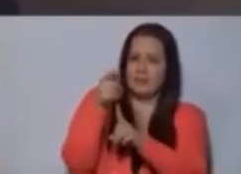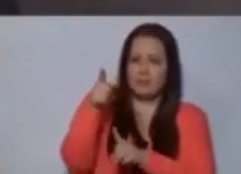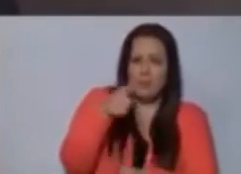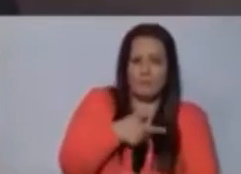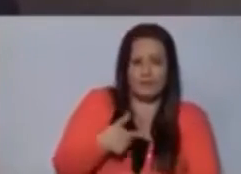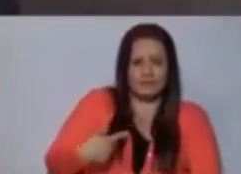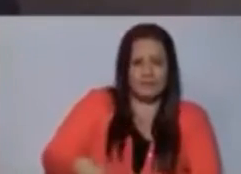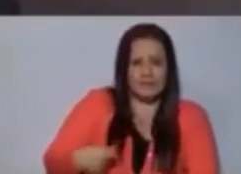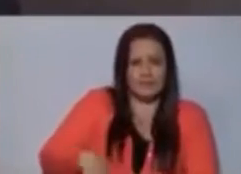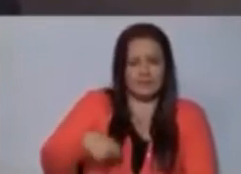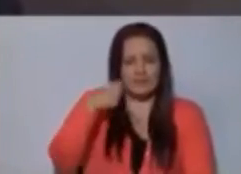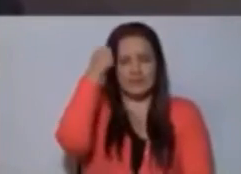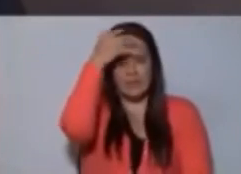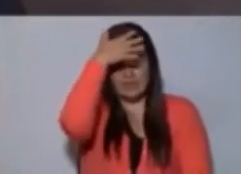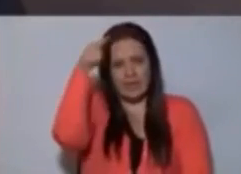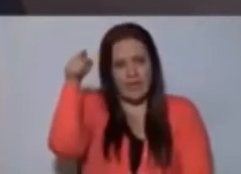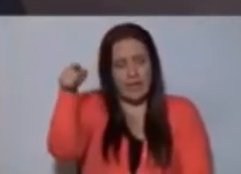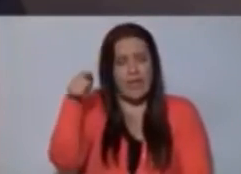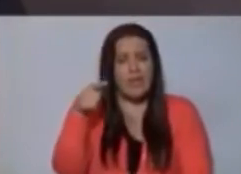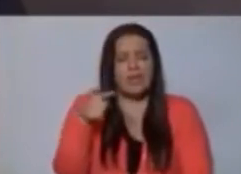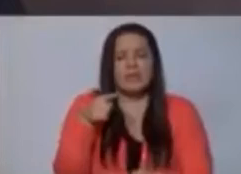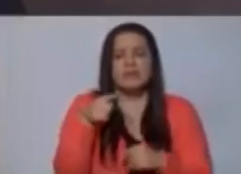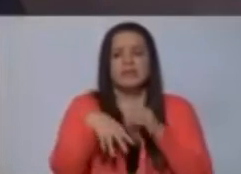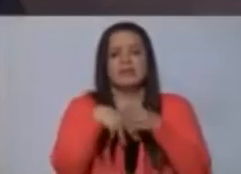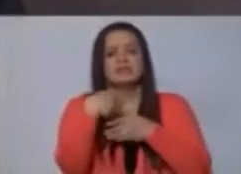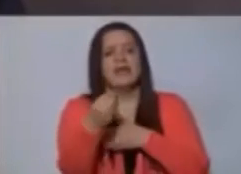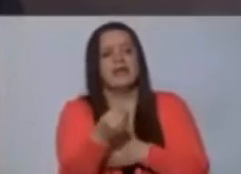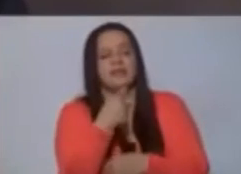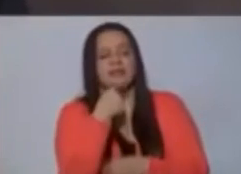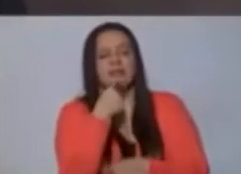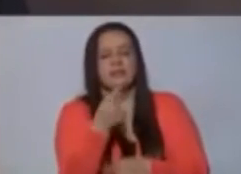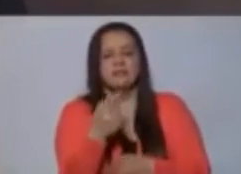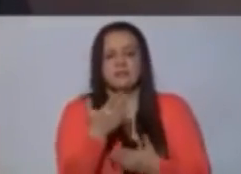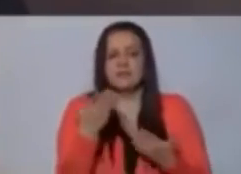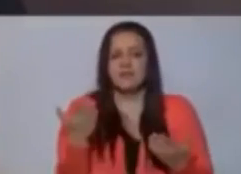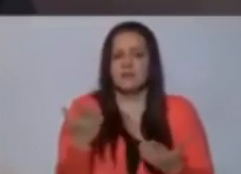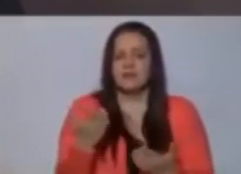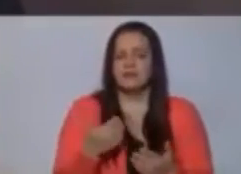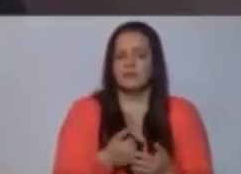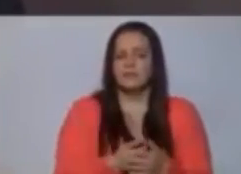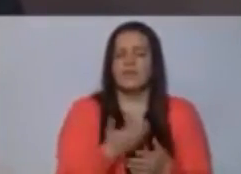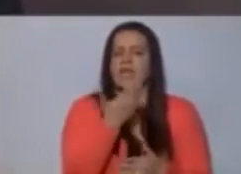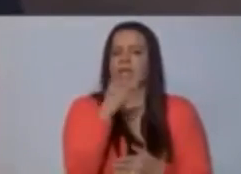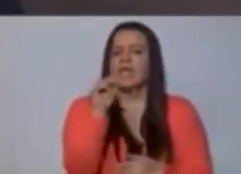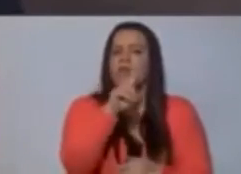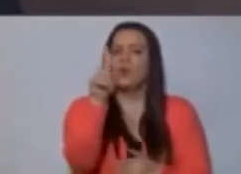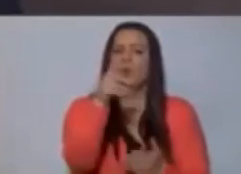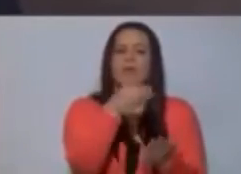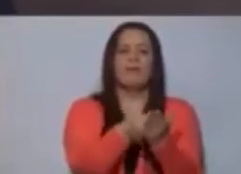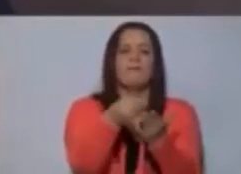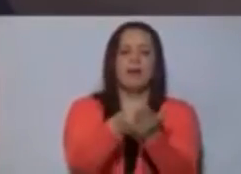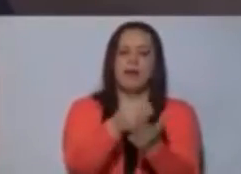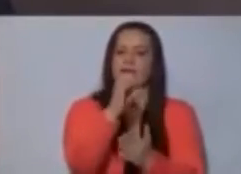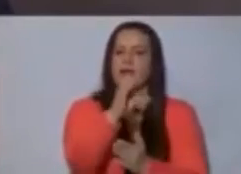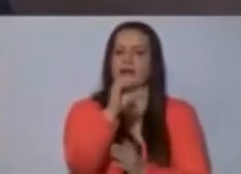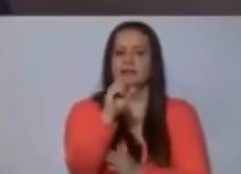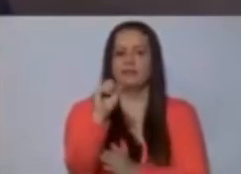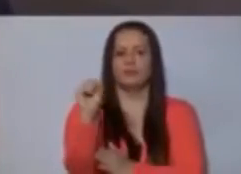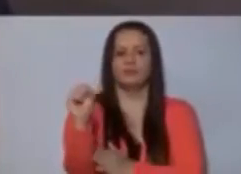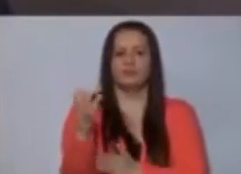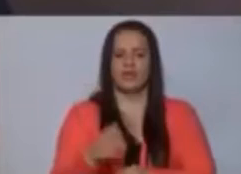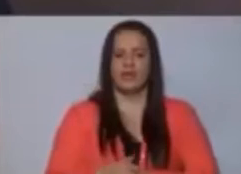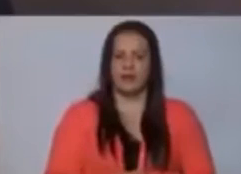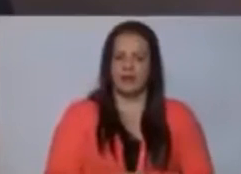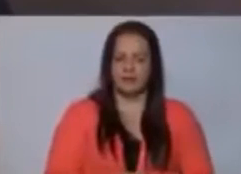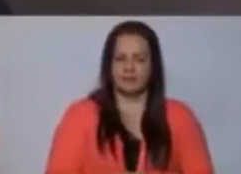de salir con toda la desfachatez del caso a decir que no le va a pagar a la caja costarricense del Seguro Social?